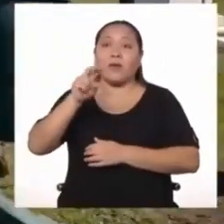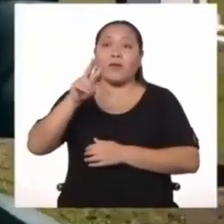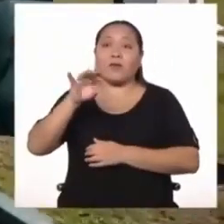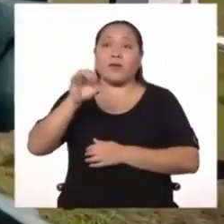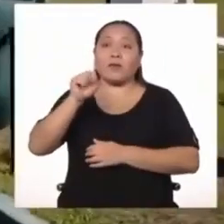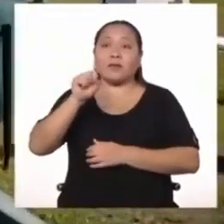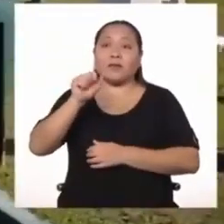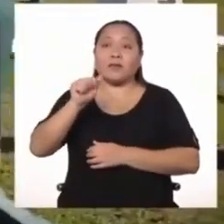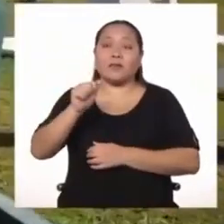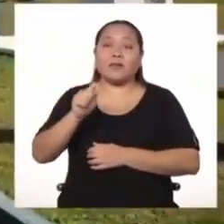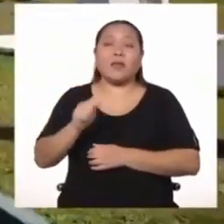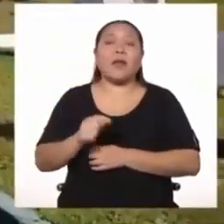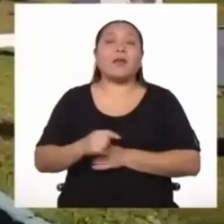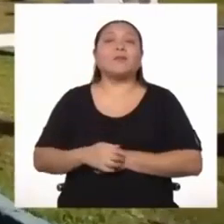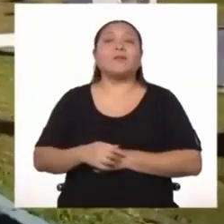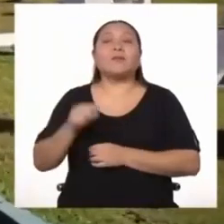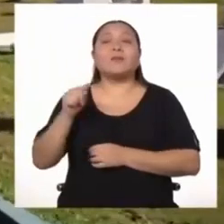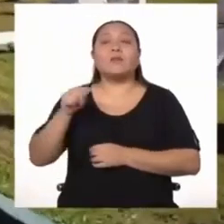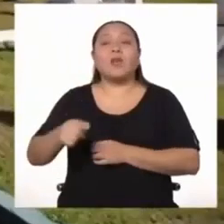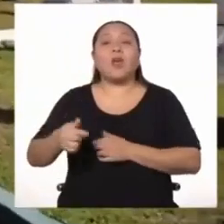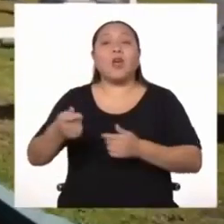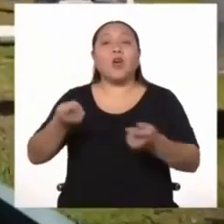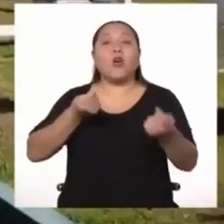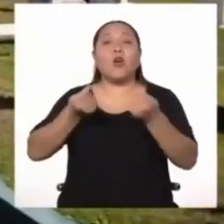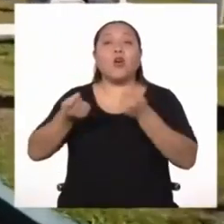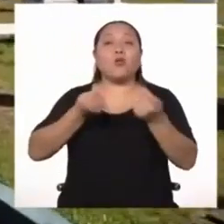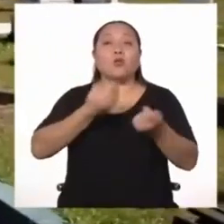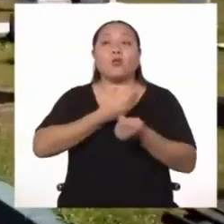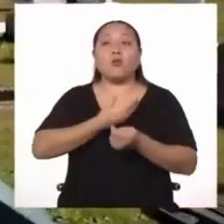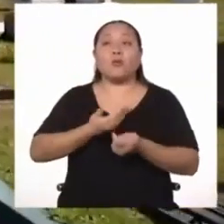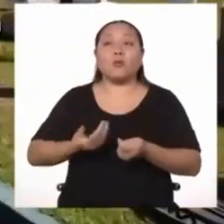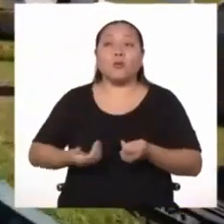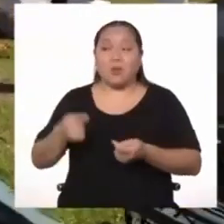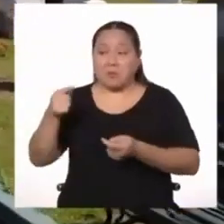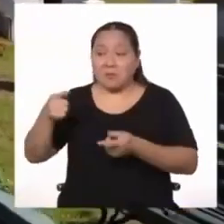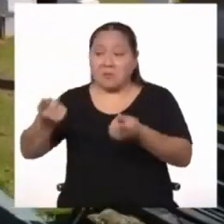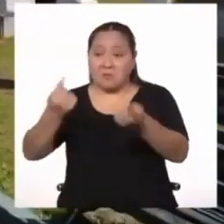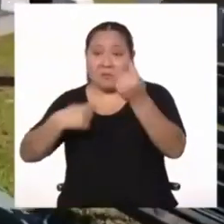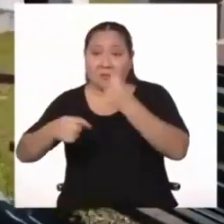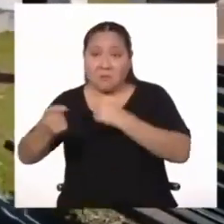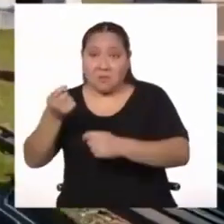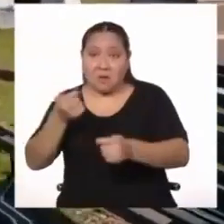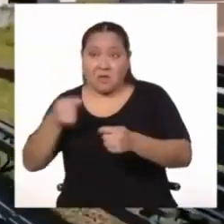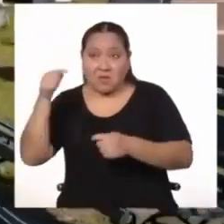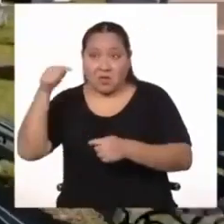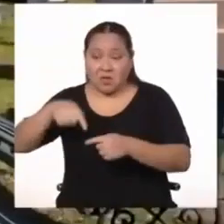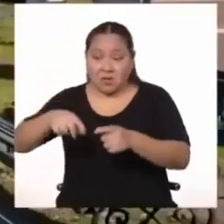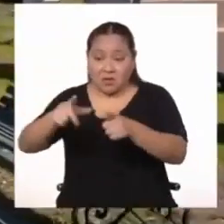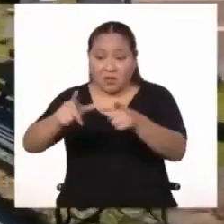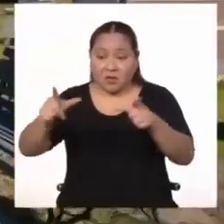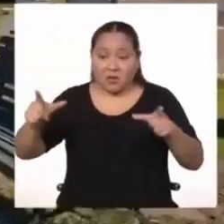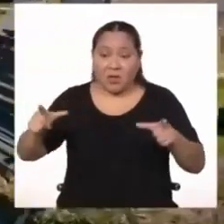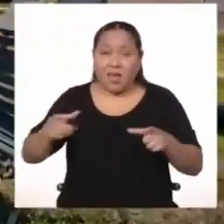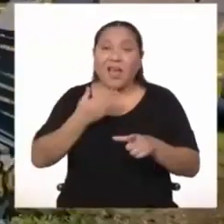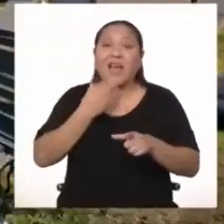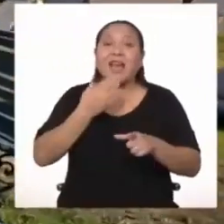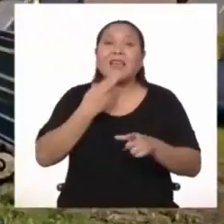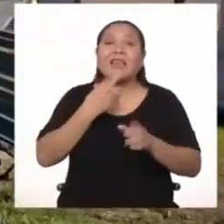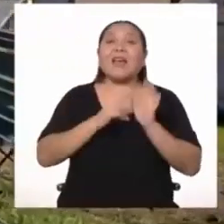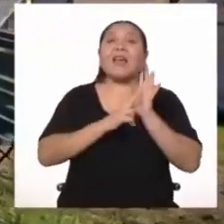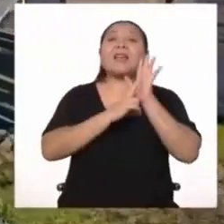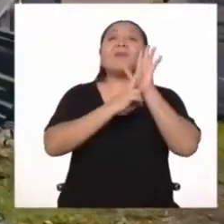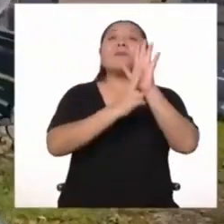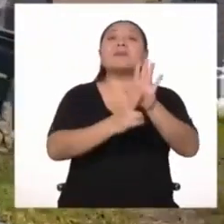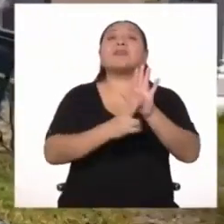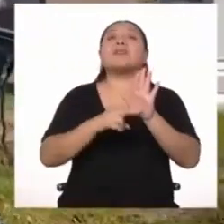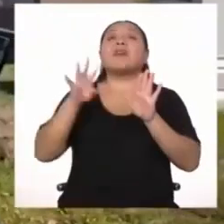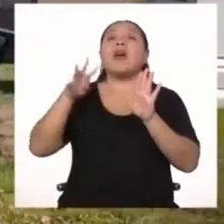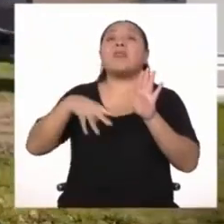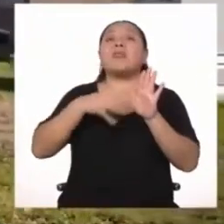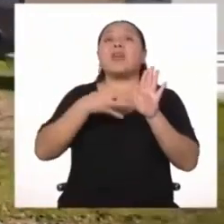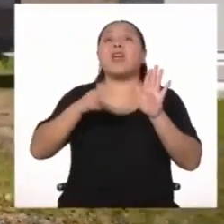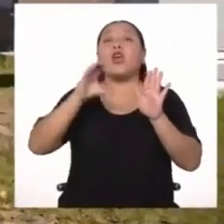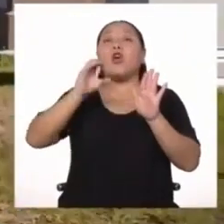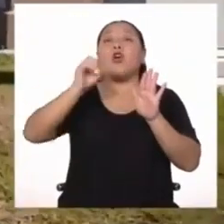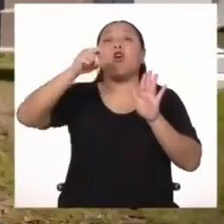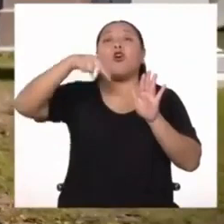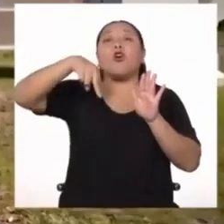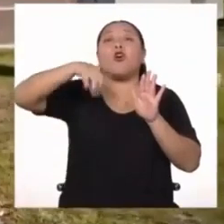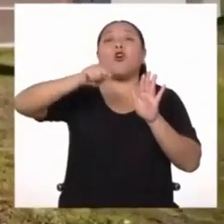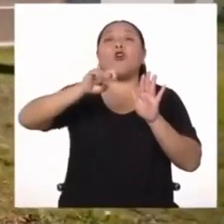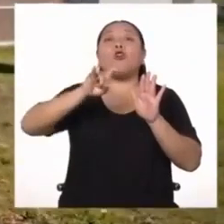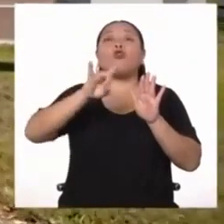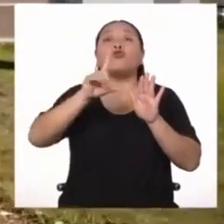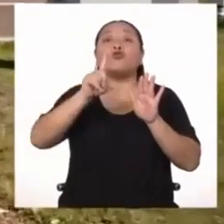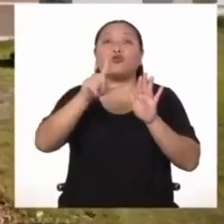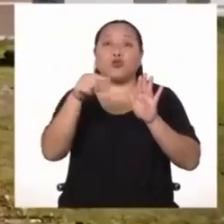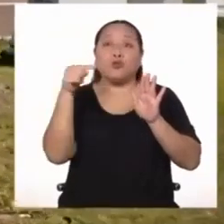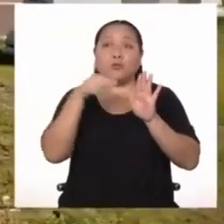José de Orbegoso autorizó la venta de este terreno al consul general de su majestad británica en el Perú.